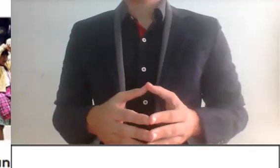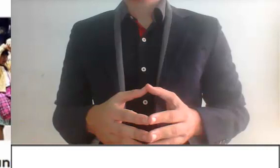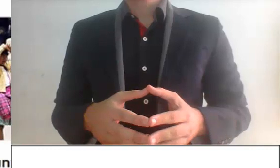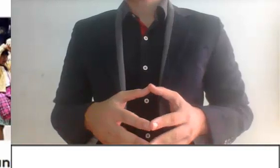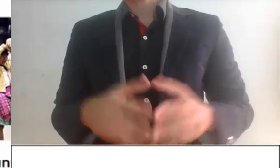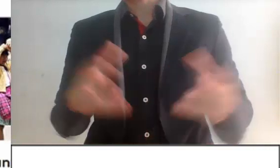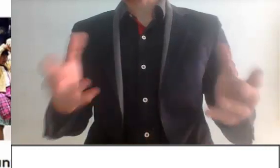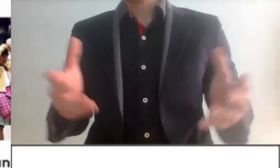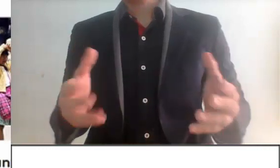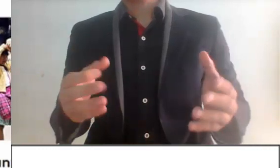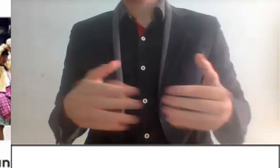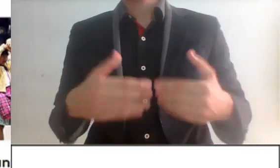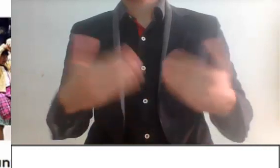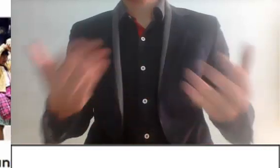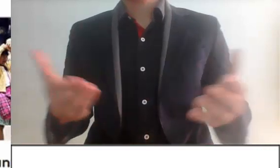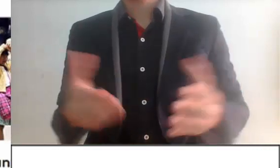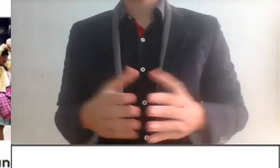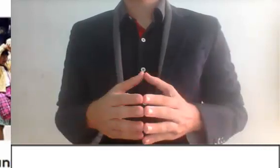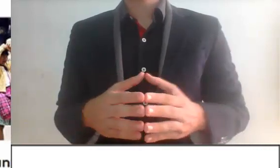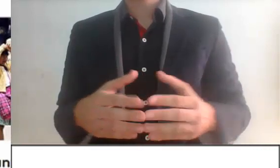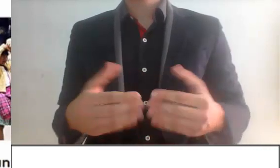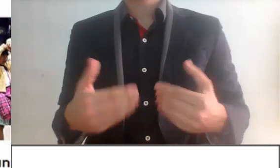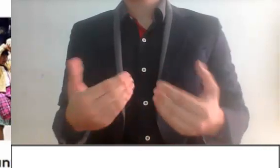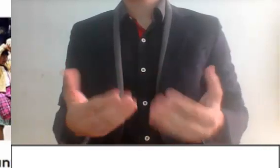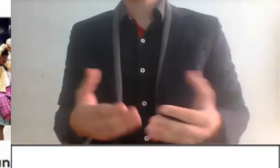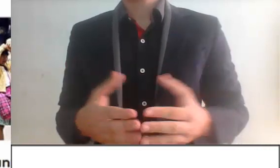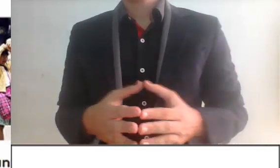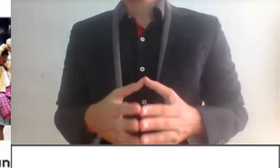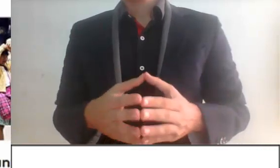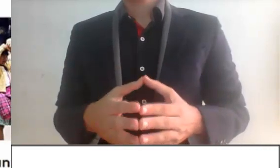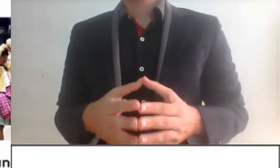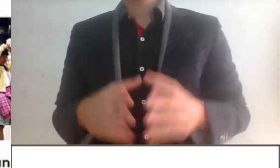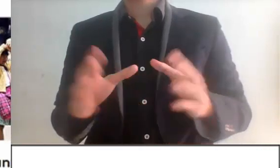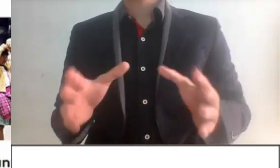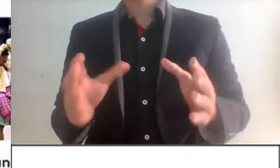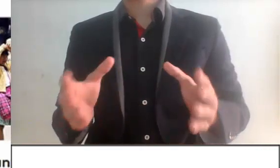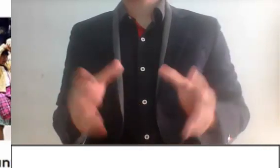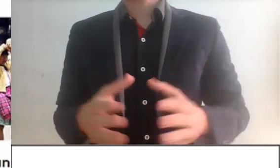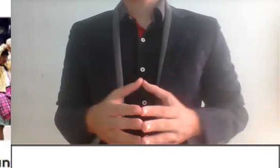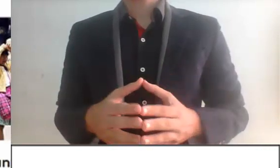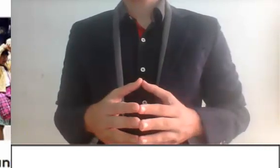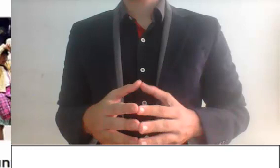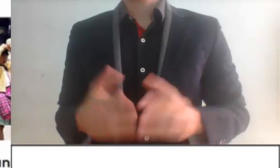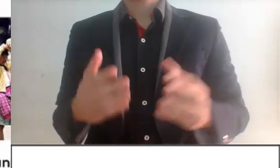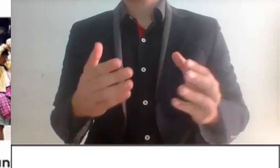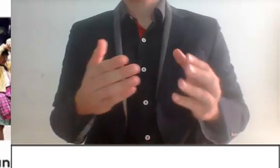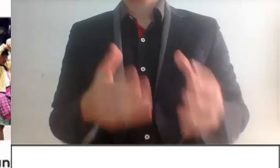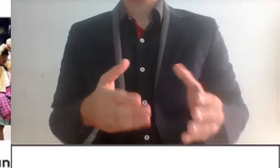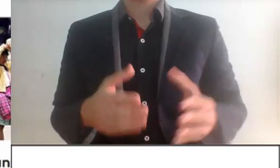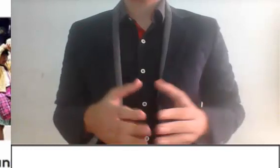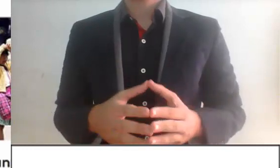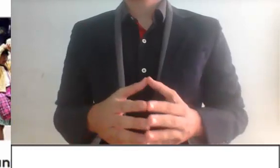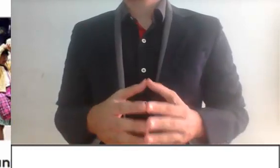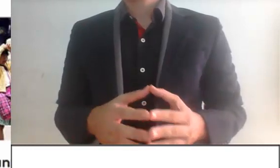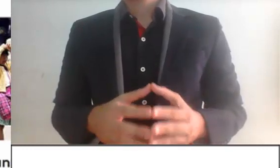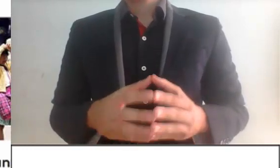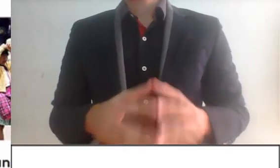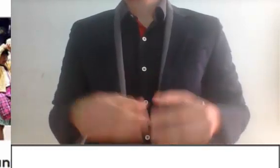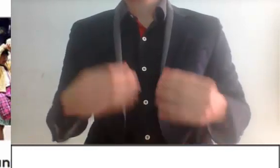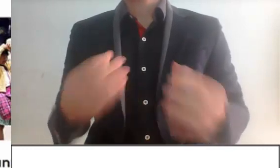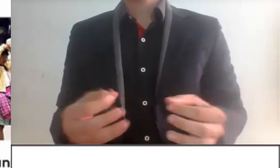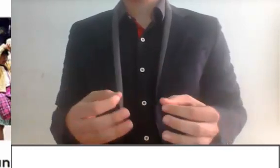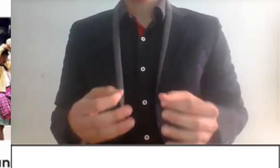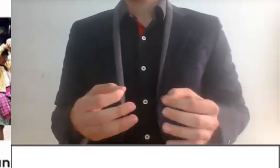para que lo hagan. Y de ahí en más, ¿qué más se puede decir? Que, bueno, un dato importante a destacar que mencionó Buen Rostro